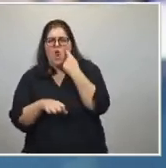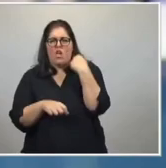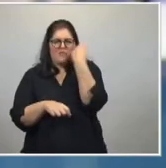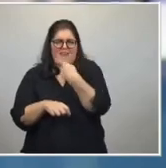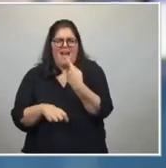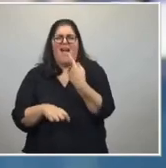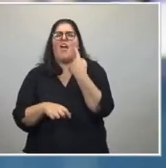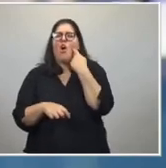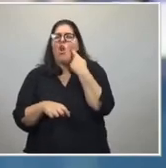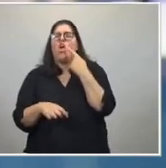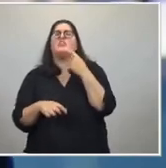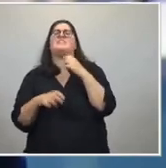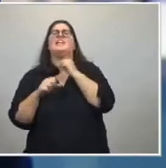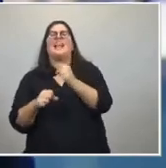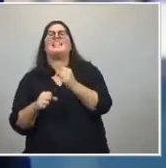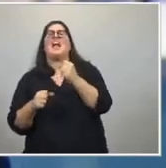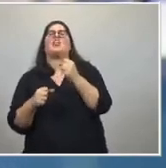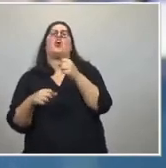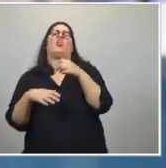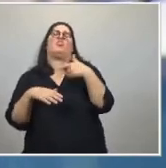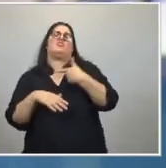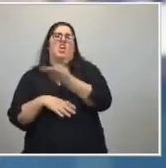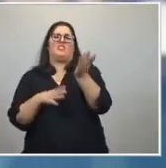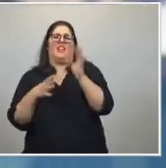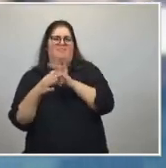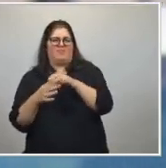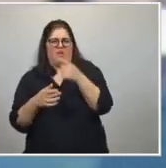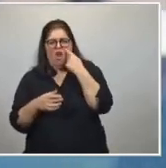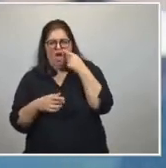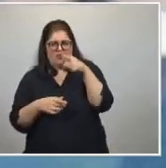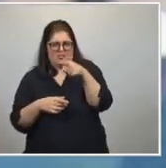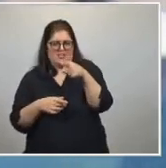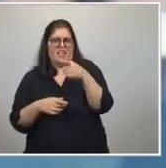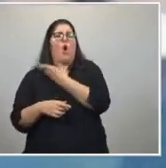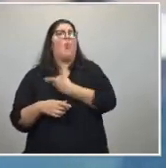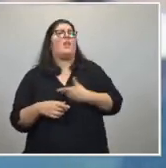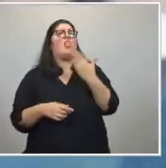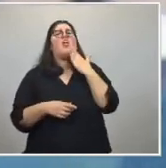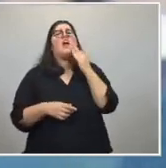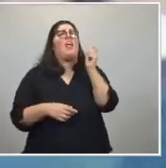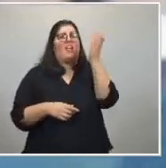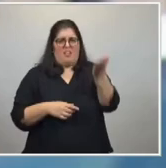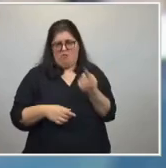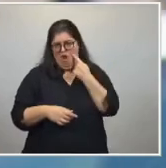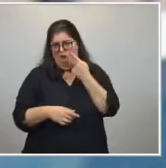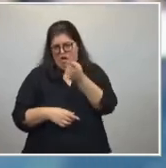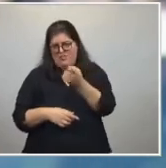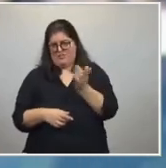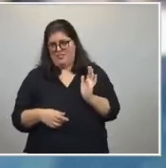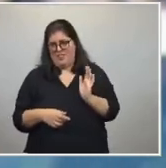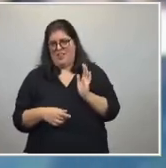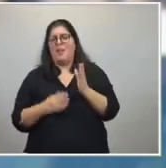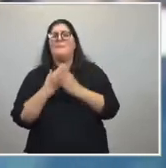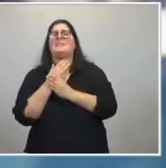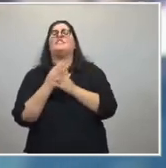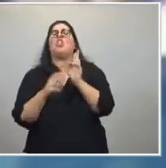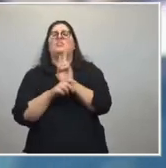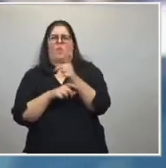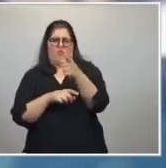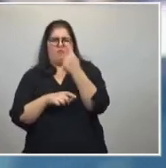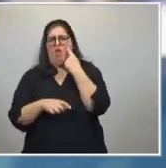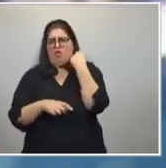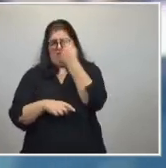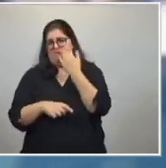acción social del municipio. Saben quién es el gobernador, saben quién es el ministro de seguridad.